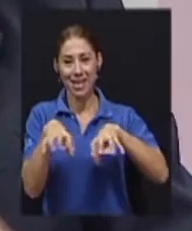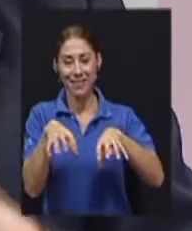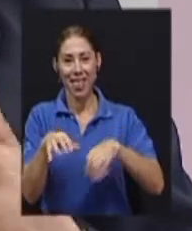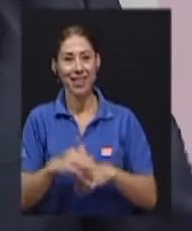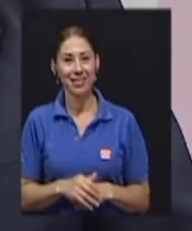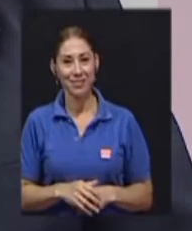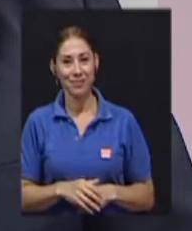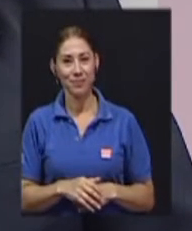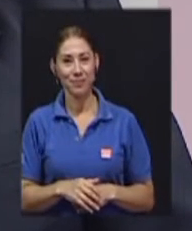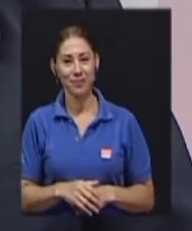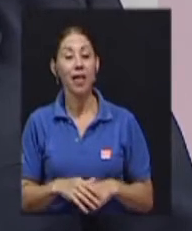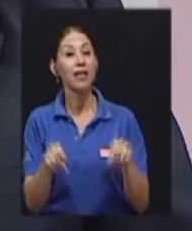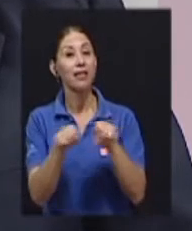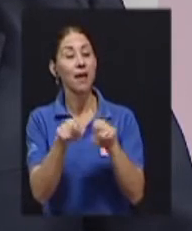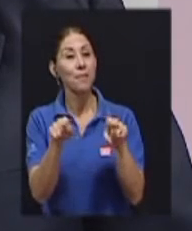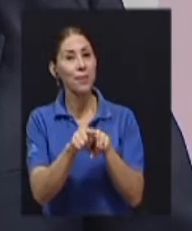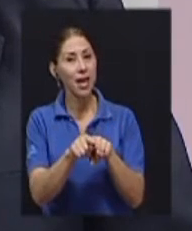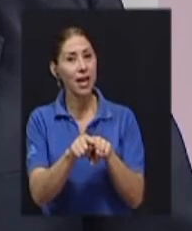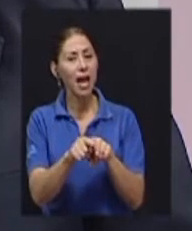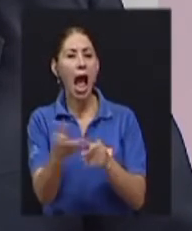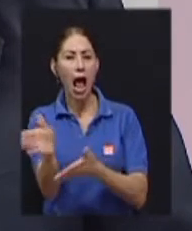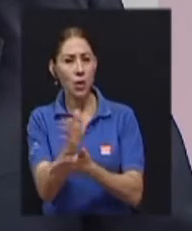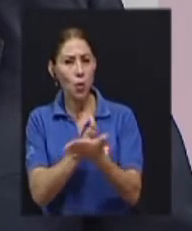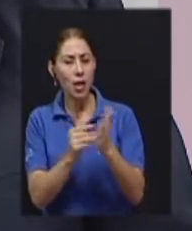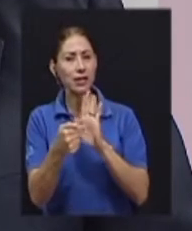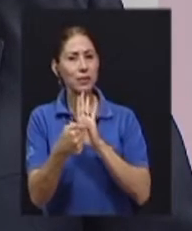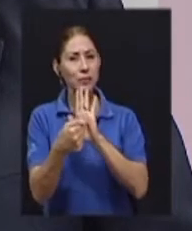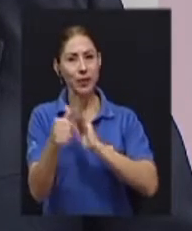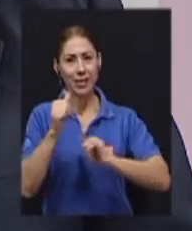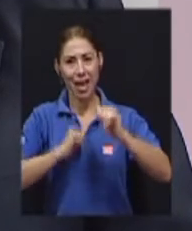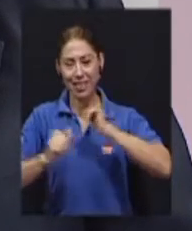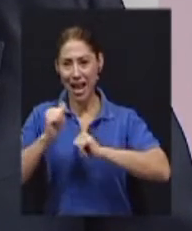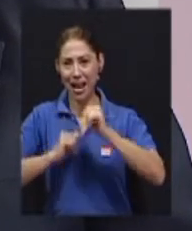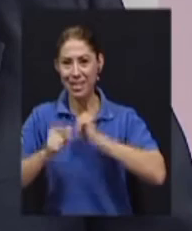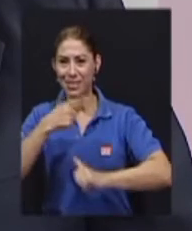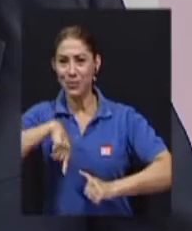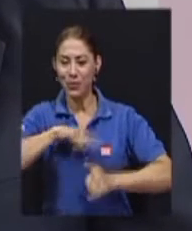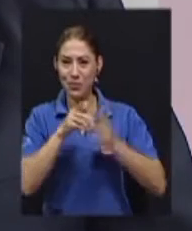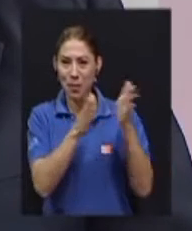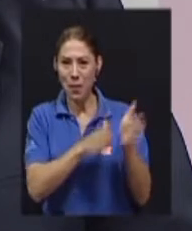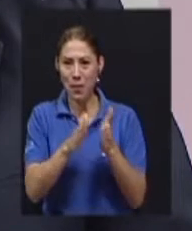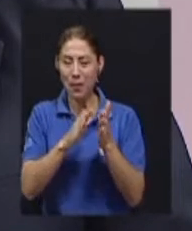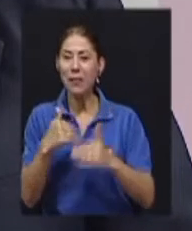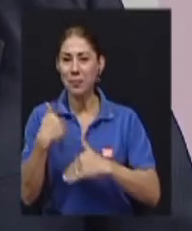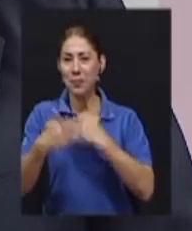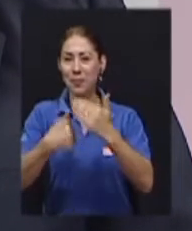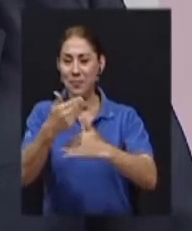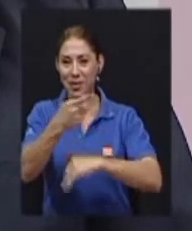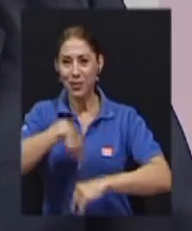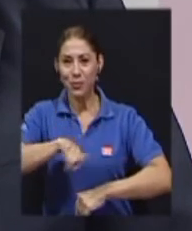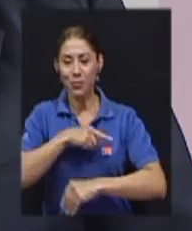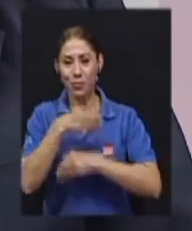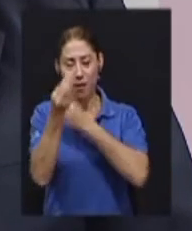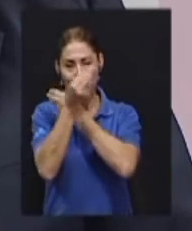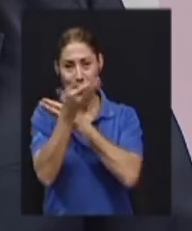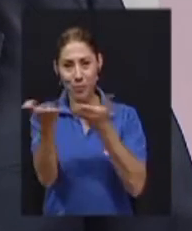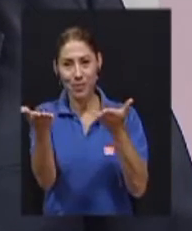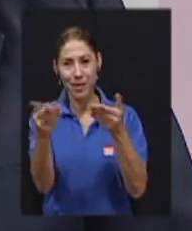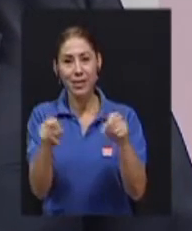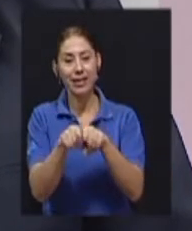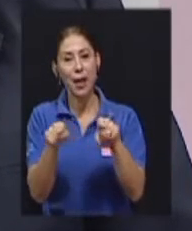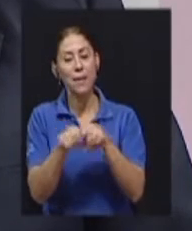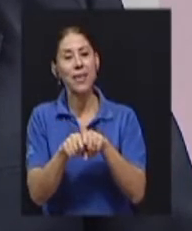También hay algunas obras teatrales que estamos preparando y que oportunamente vamos a anunciar, como también